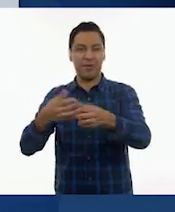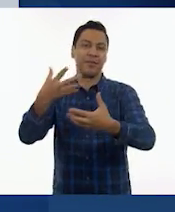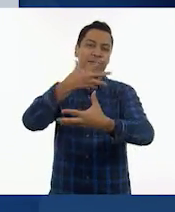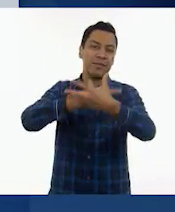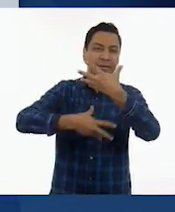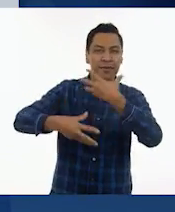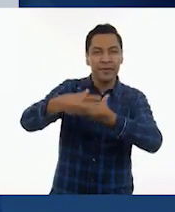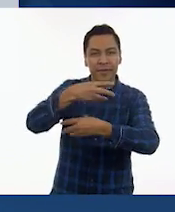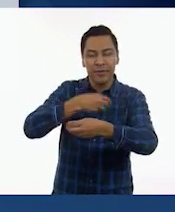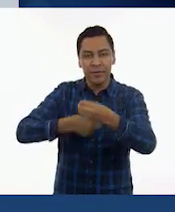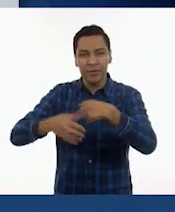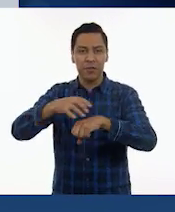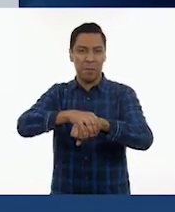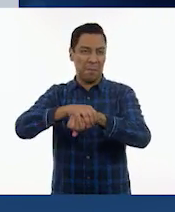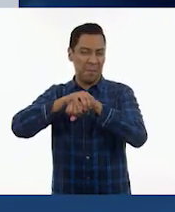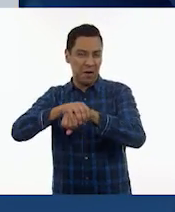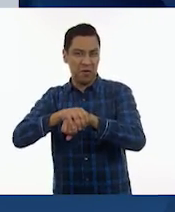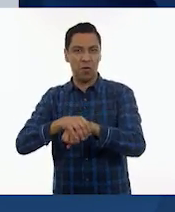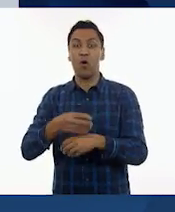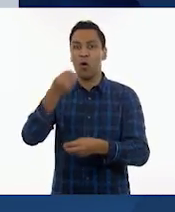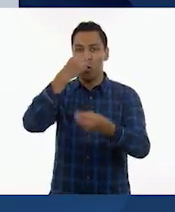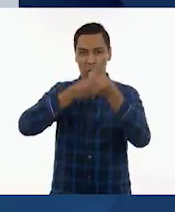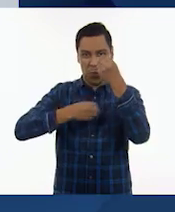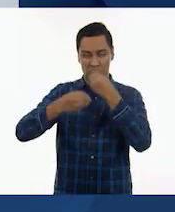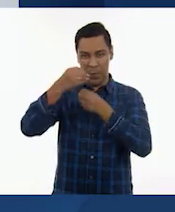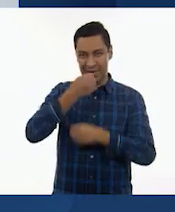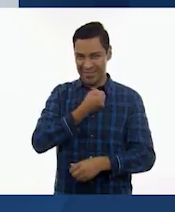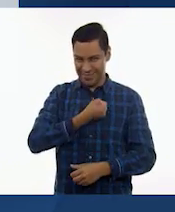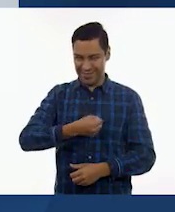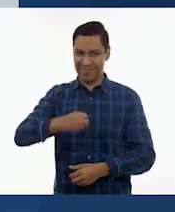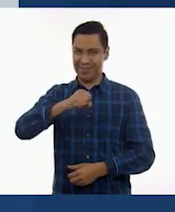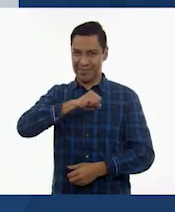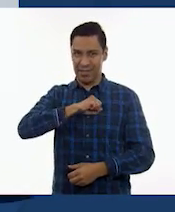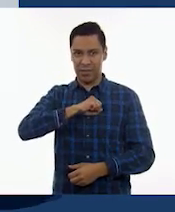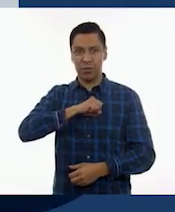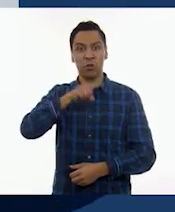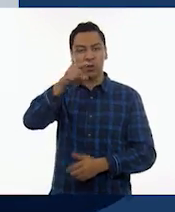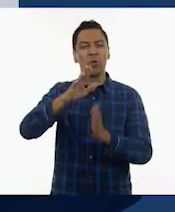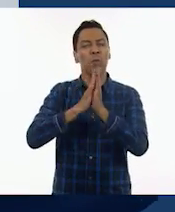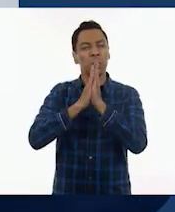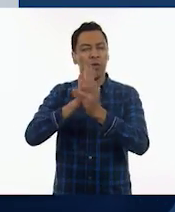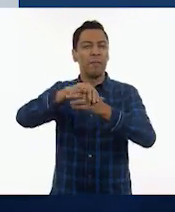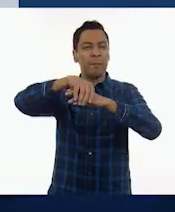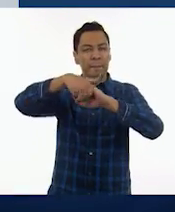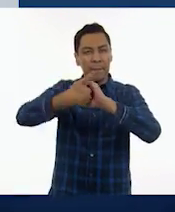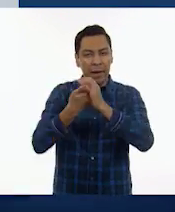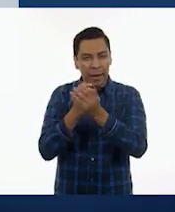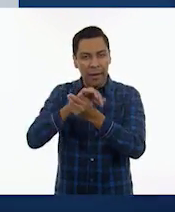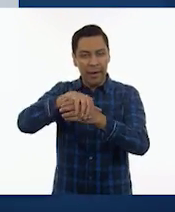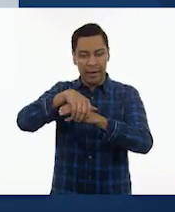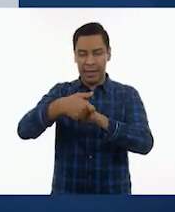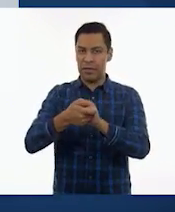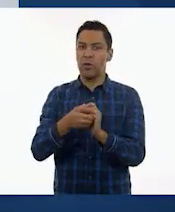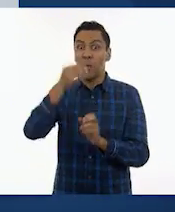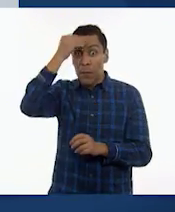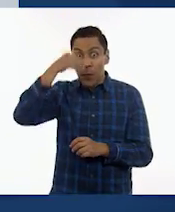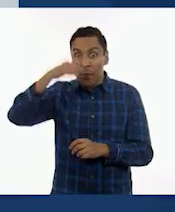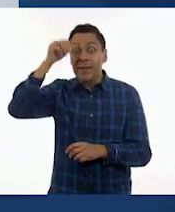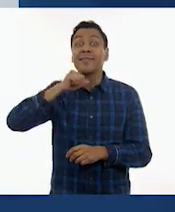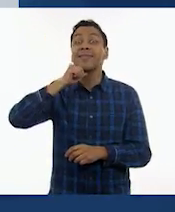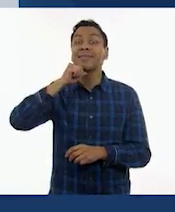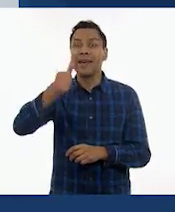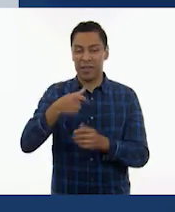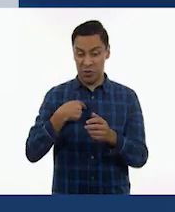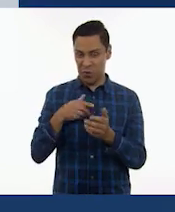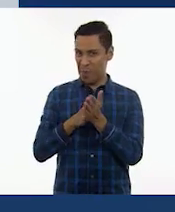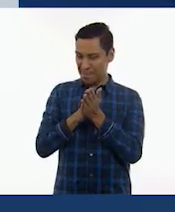y comer saludablemente. Así que no se olviden de lavarse las manos. Yo me lavo